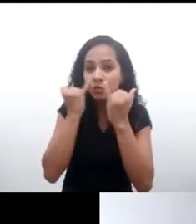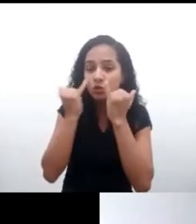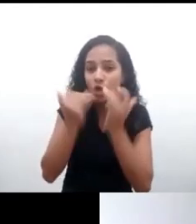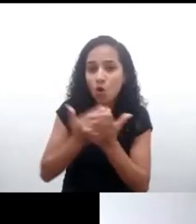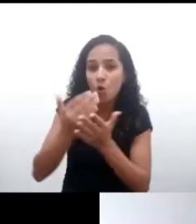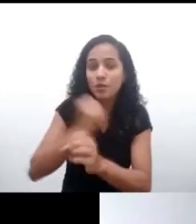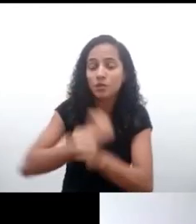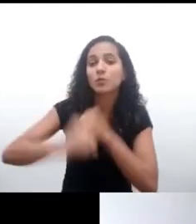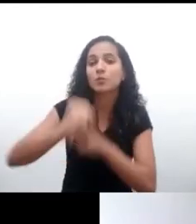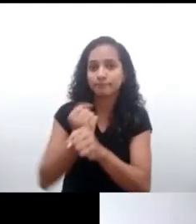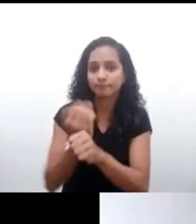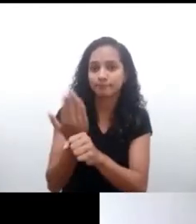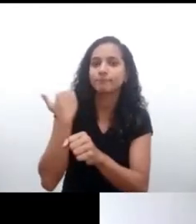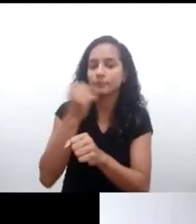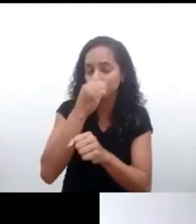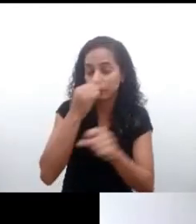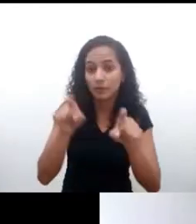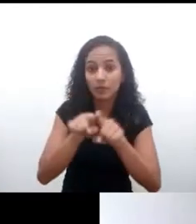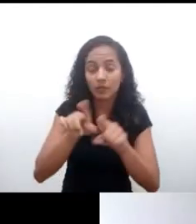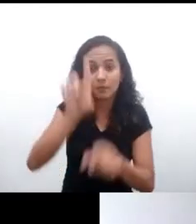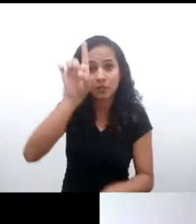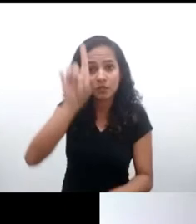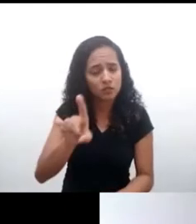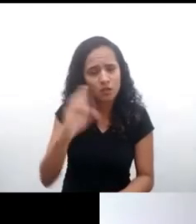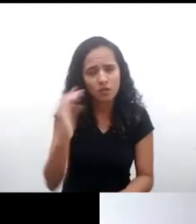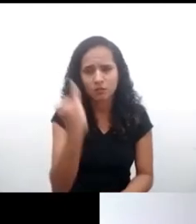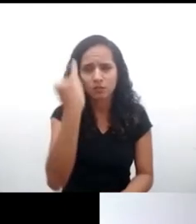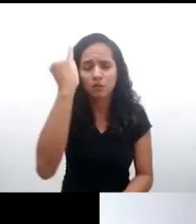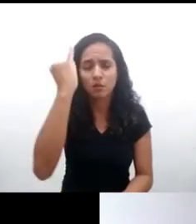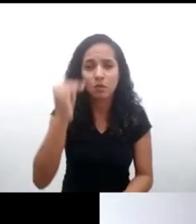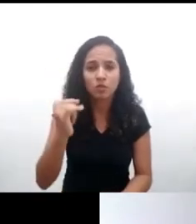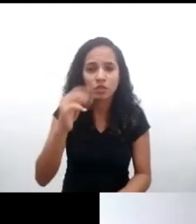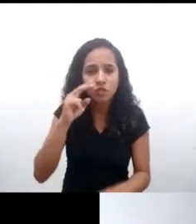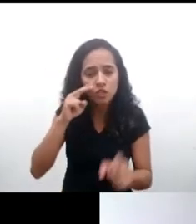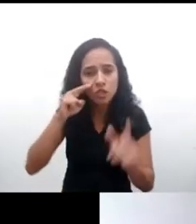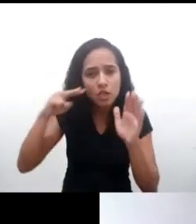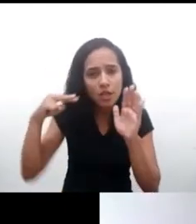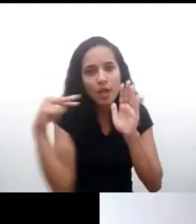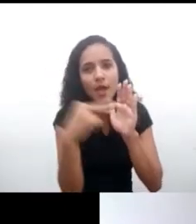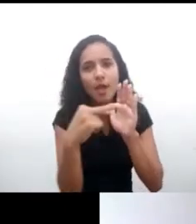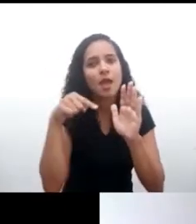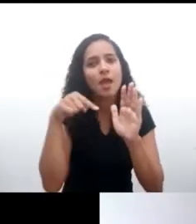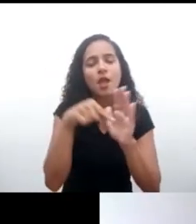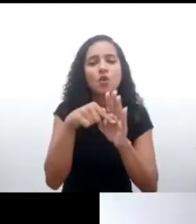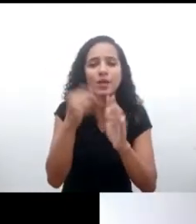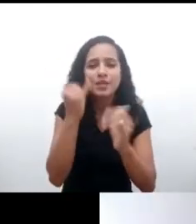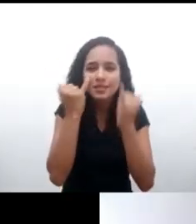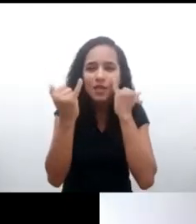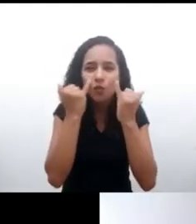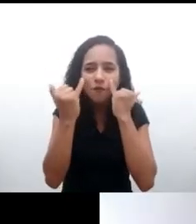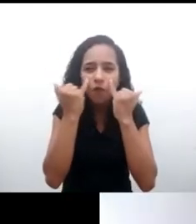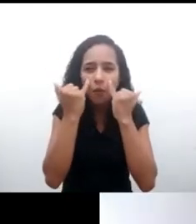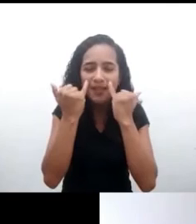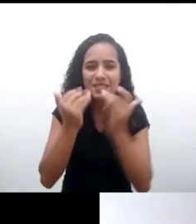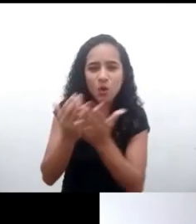Y esta protección empezó el año pasado en su vigencia y tenemos un derecho fundamental reconocido autónomo a la